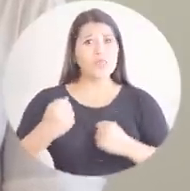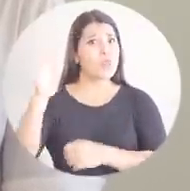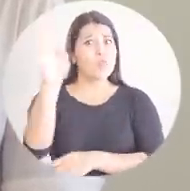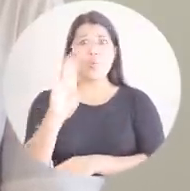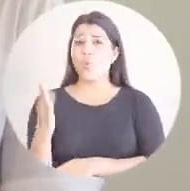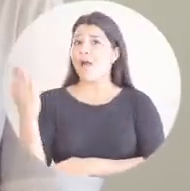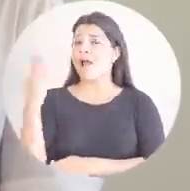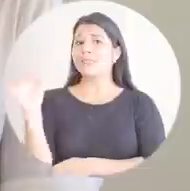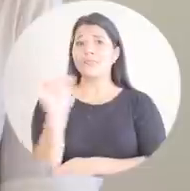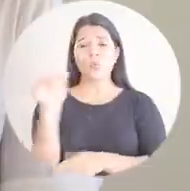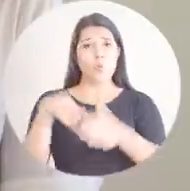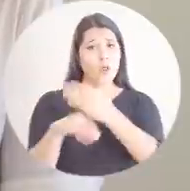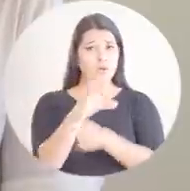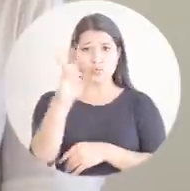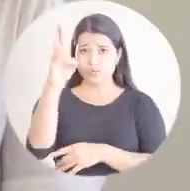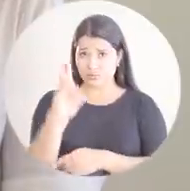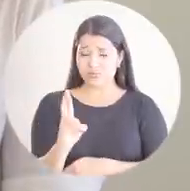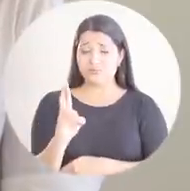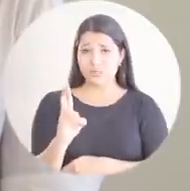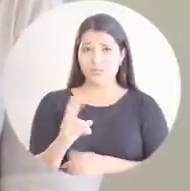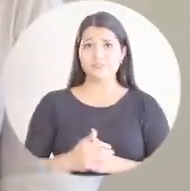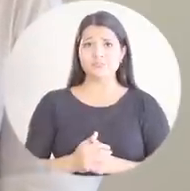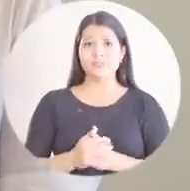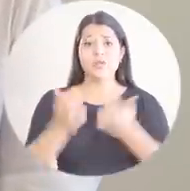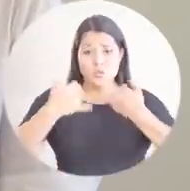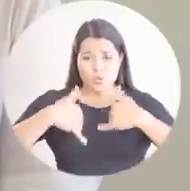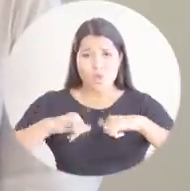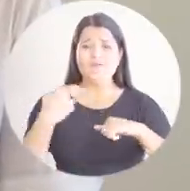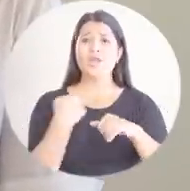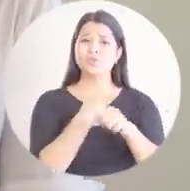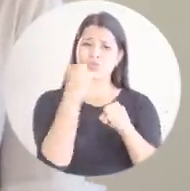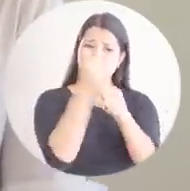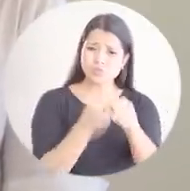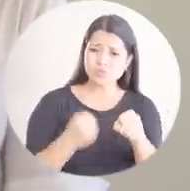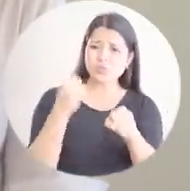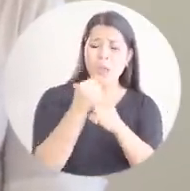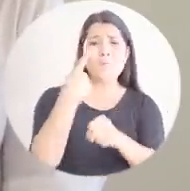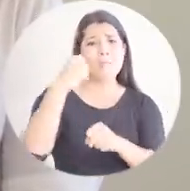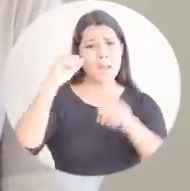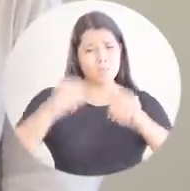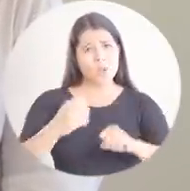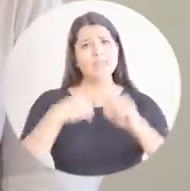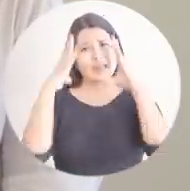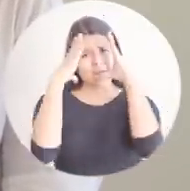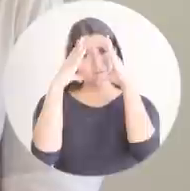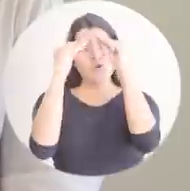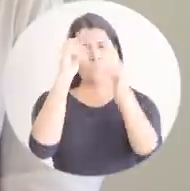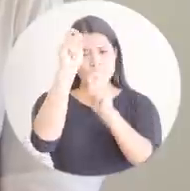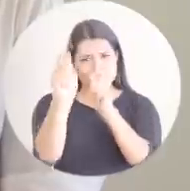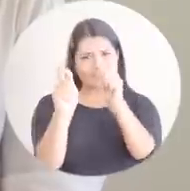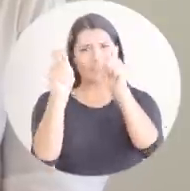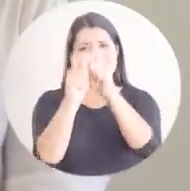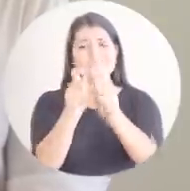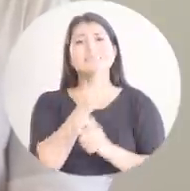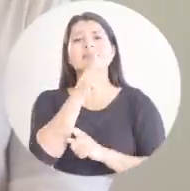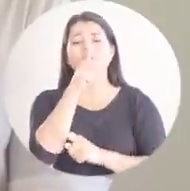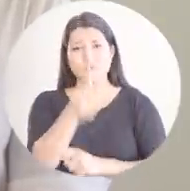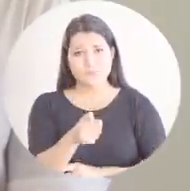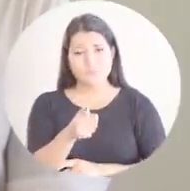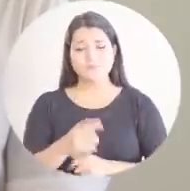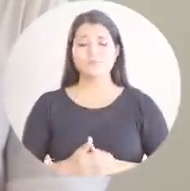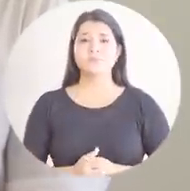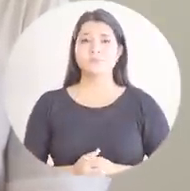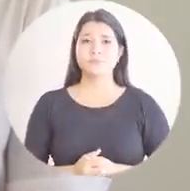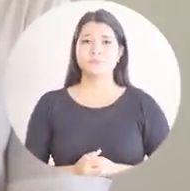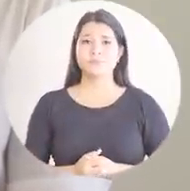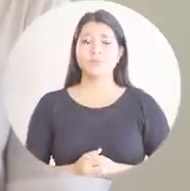¿Qué huracán En nuestro territorio. Todavía estamos recogiendo la información para valorar los daños en